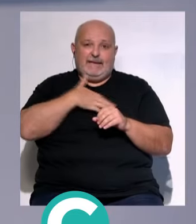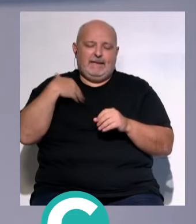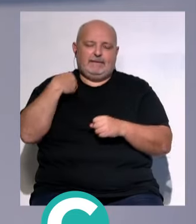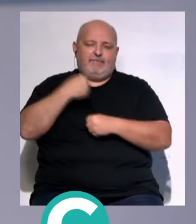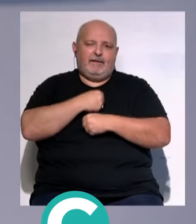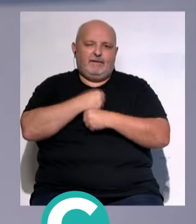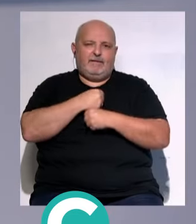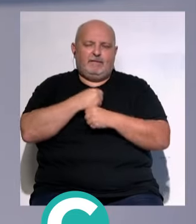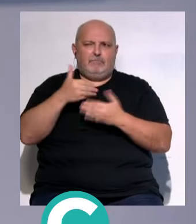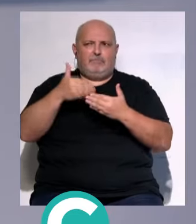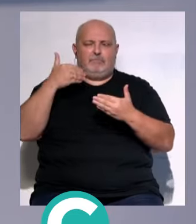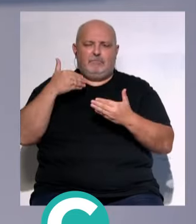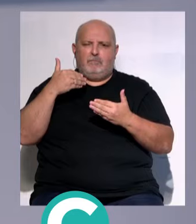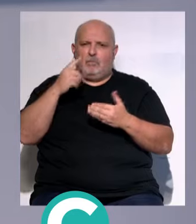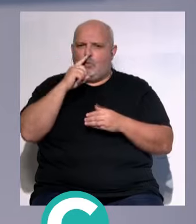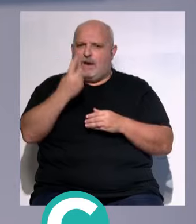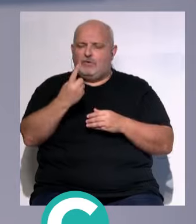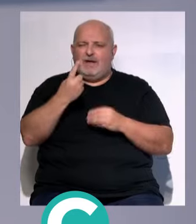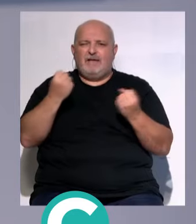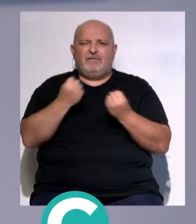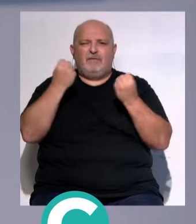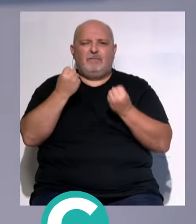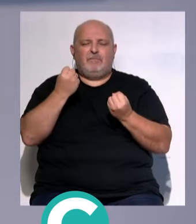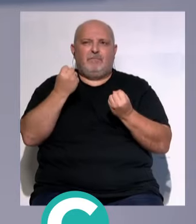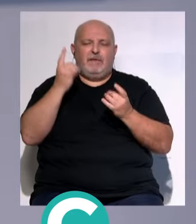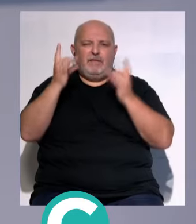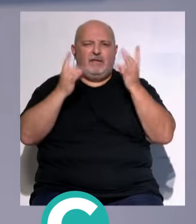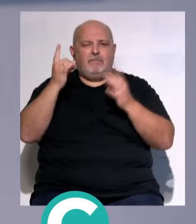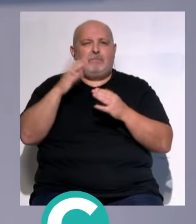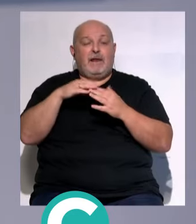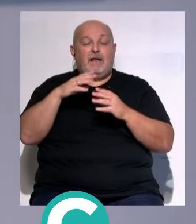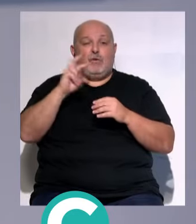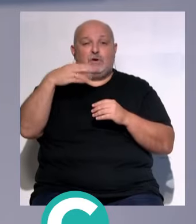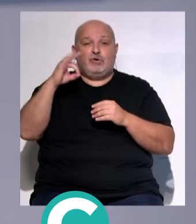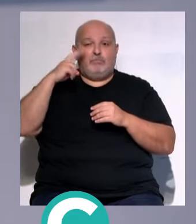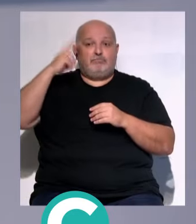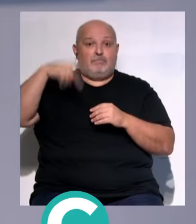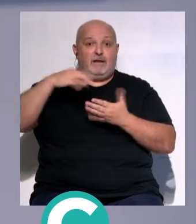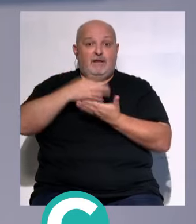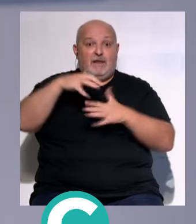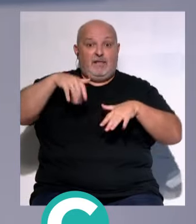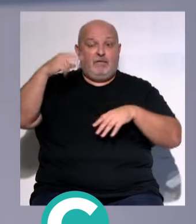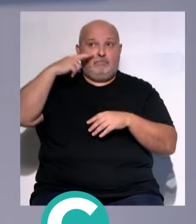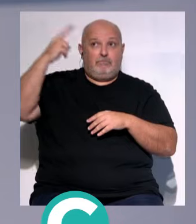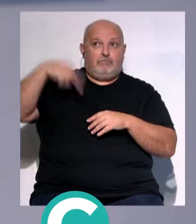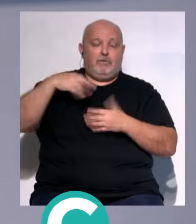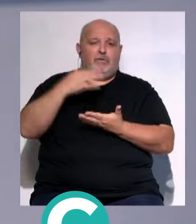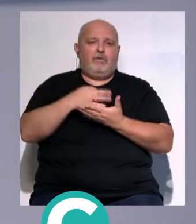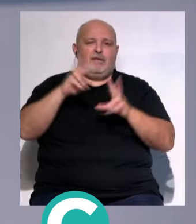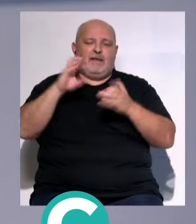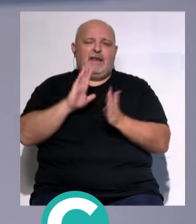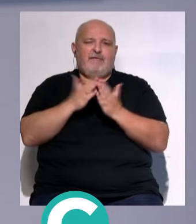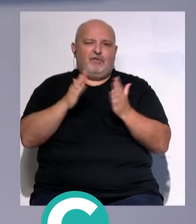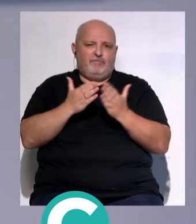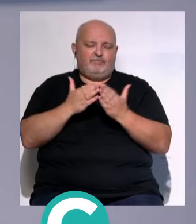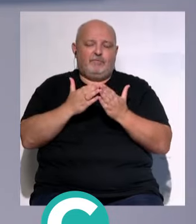trabaja... ...desde hace casi un año... ...en actividades y propuestas... ...para que la UNESCO declare a la ciudad... ...como Cádiz ciudad del